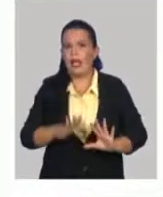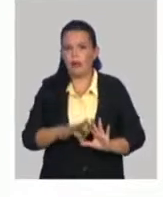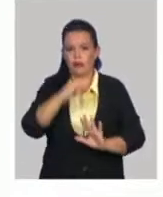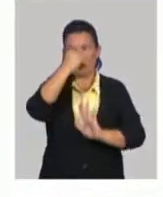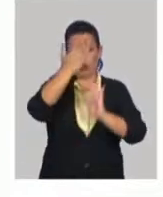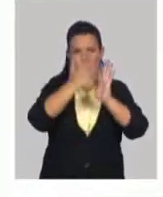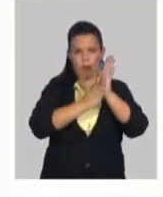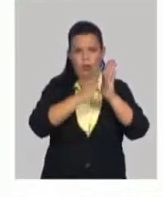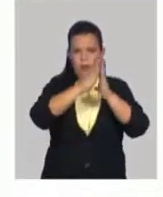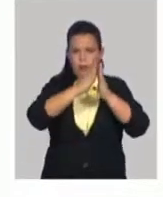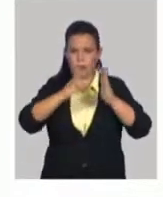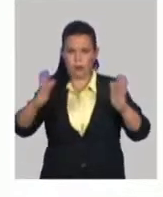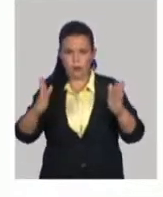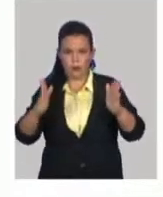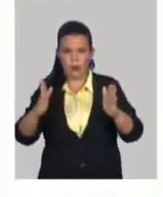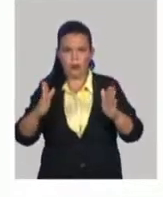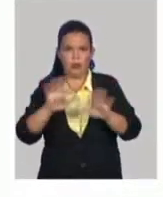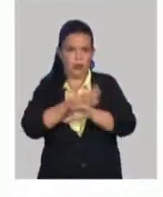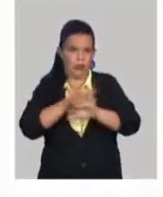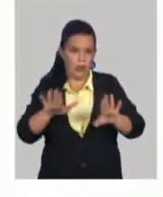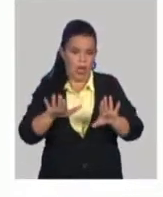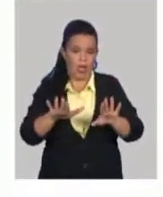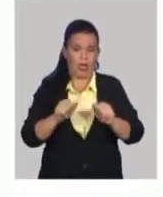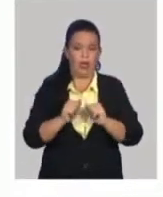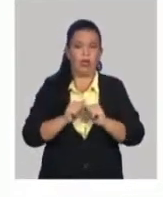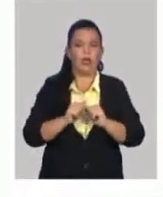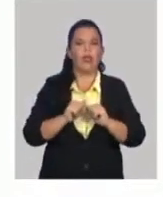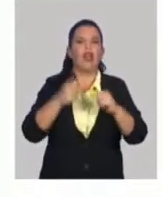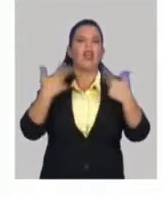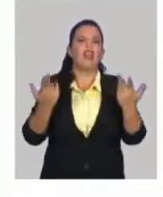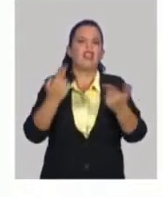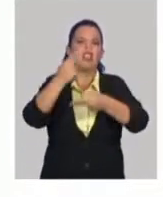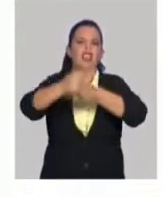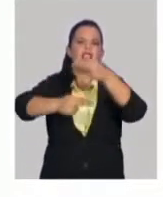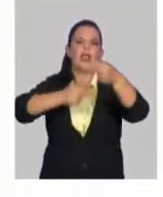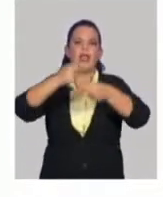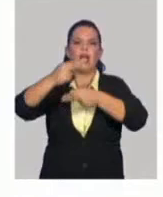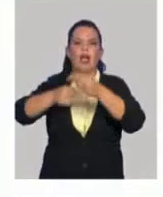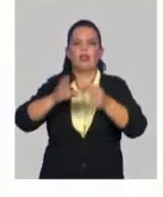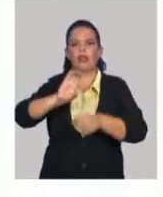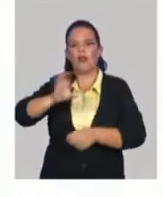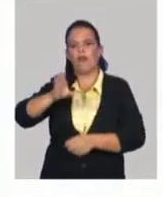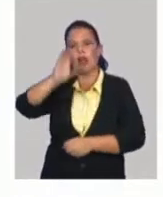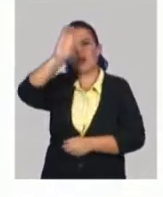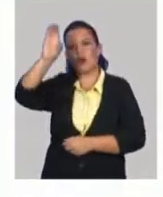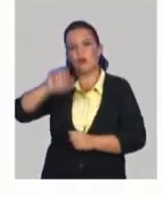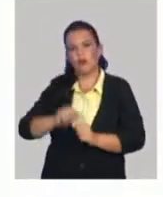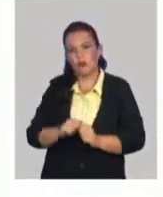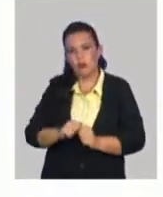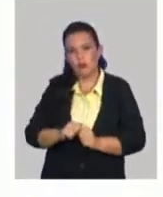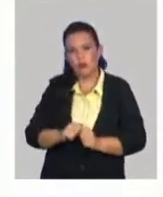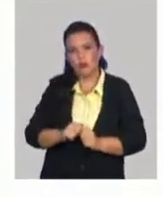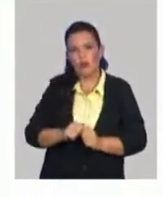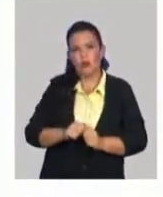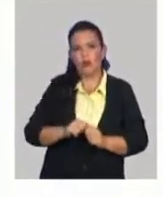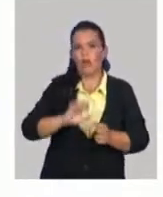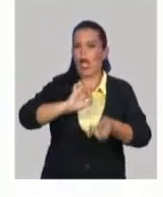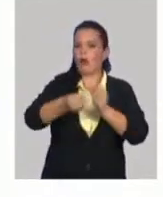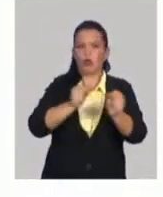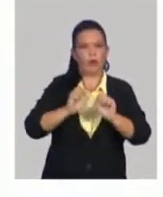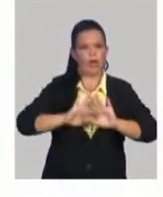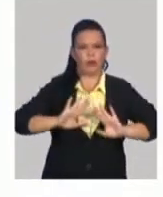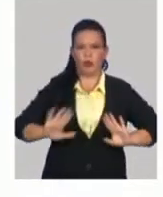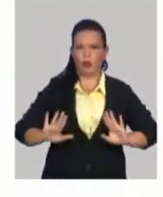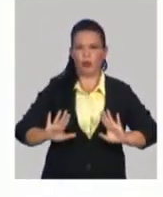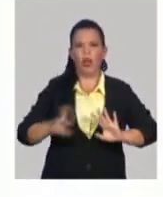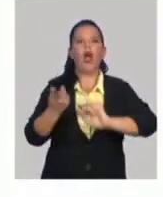banco abrirá automáticamente una cuenta en CUP a la que transferirá los saldos de esas cuentas de CUC